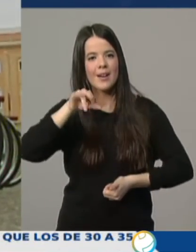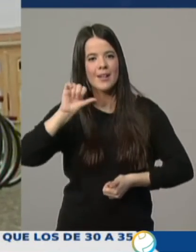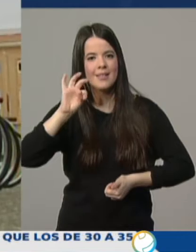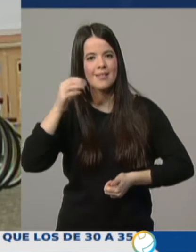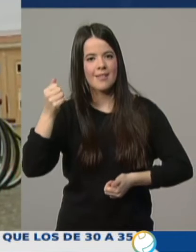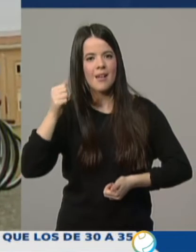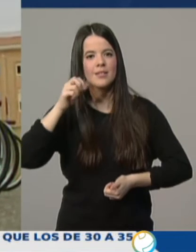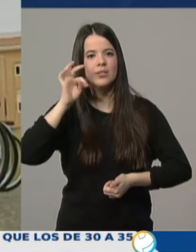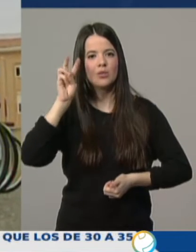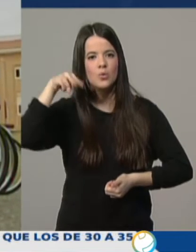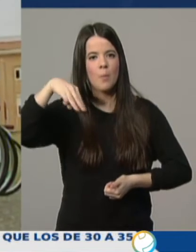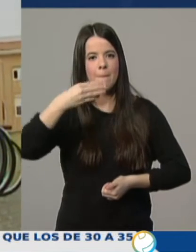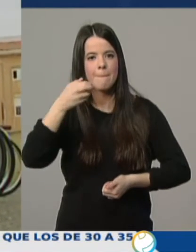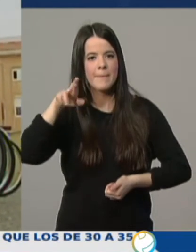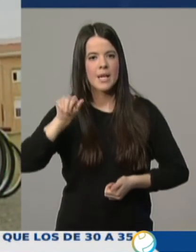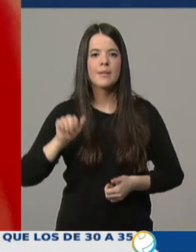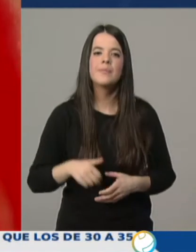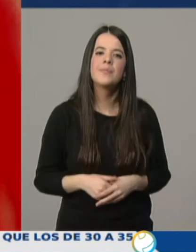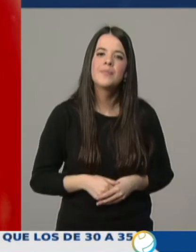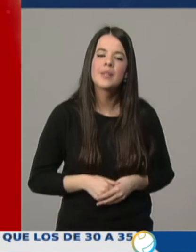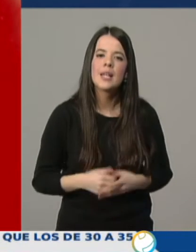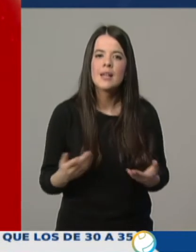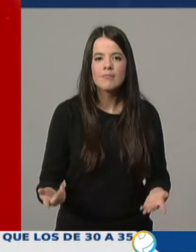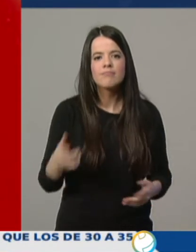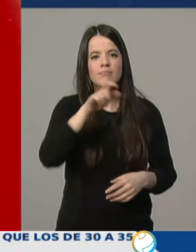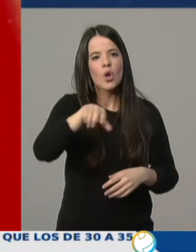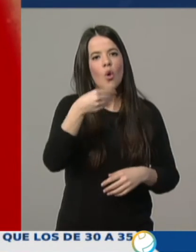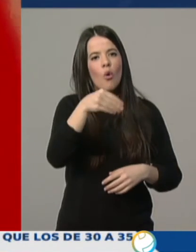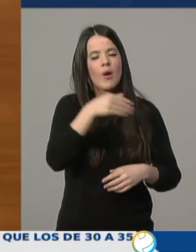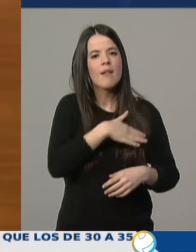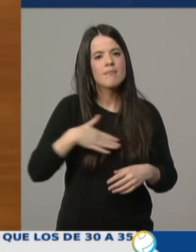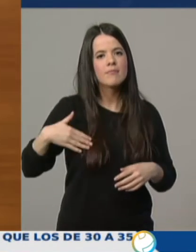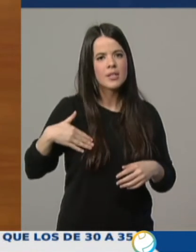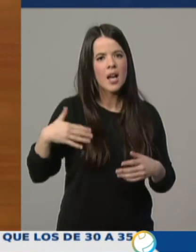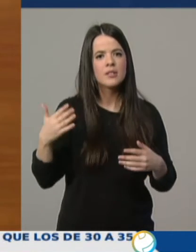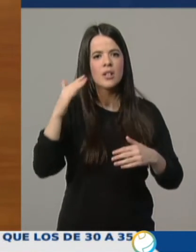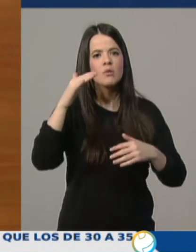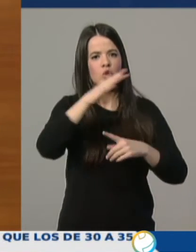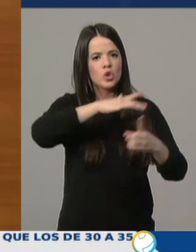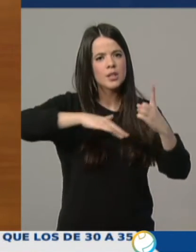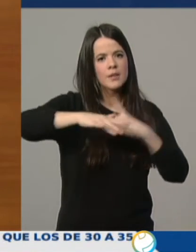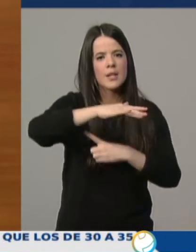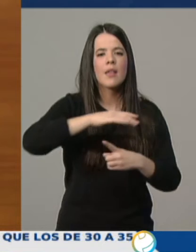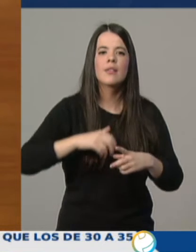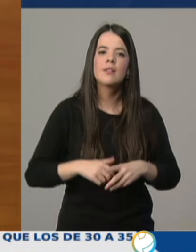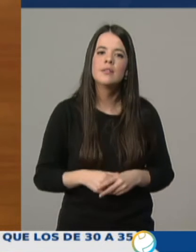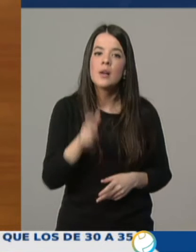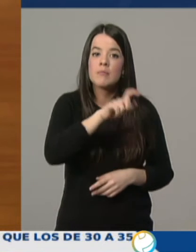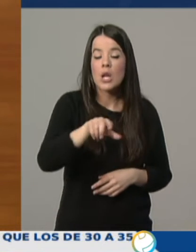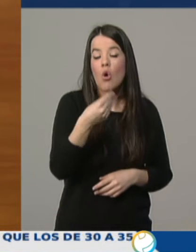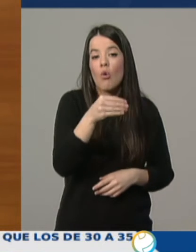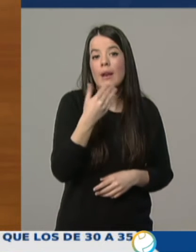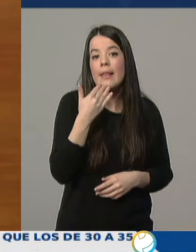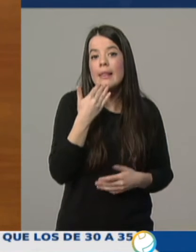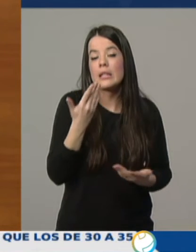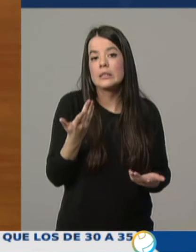si la juventud logroñesa está por la movilidad más sostenible. Comentar que si bien a nivel global las dos formas por las que más se mueven los jóvenes de estas edades por